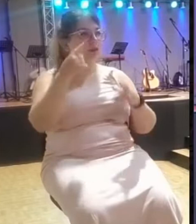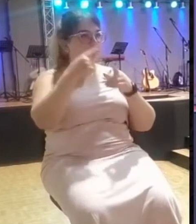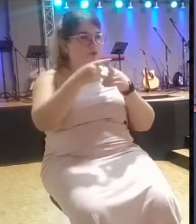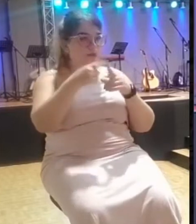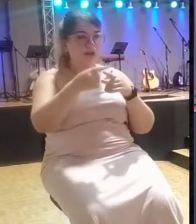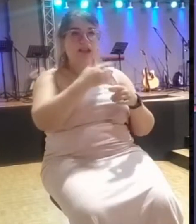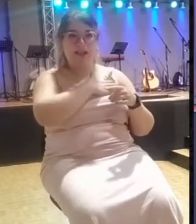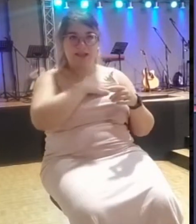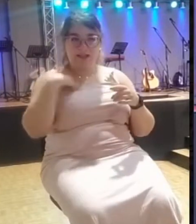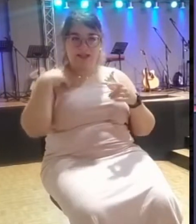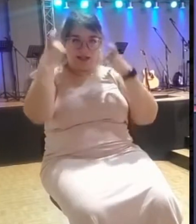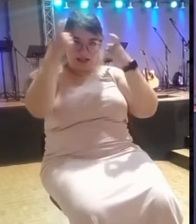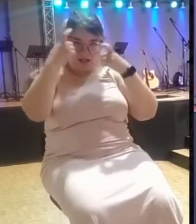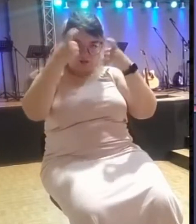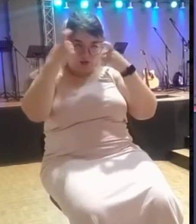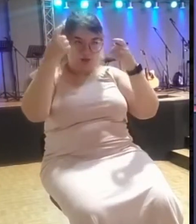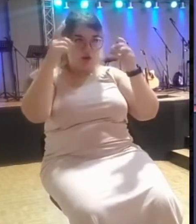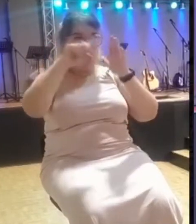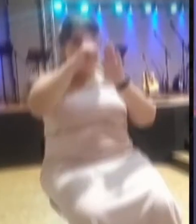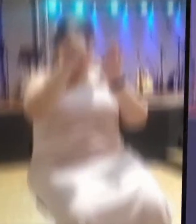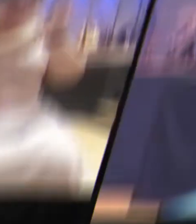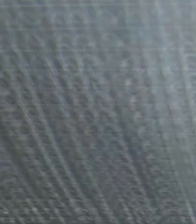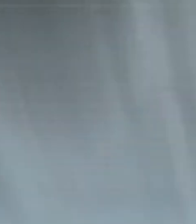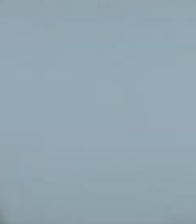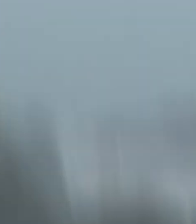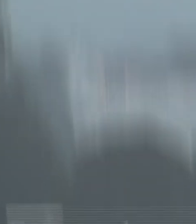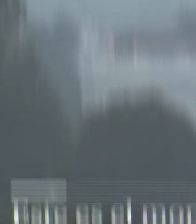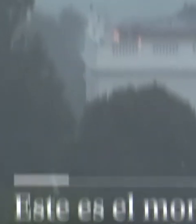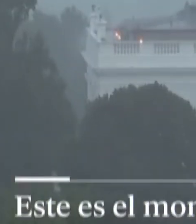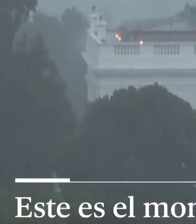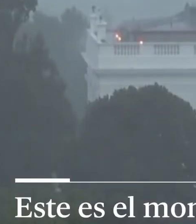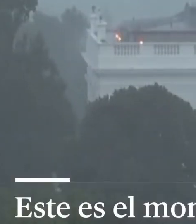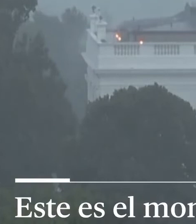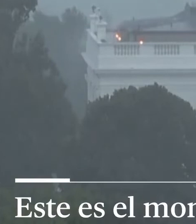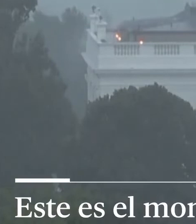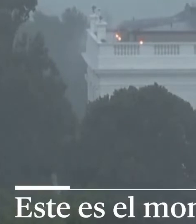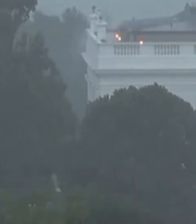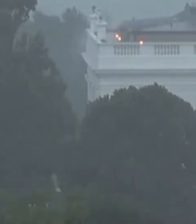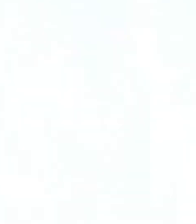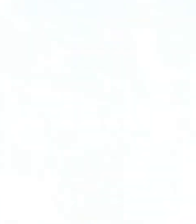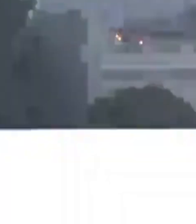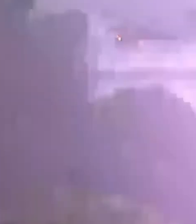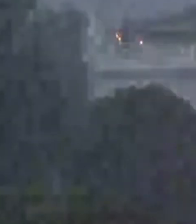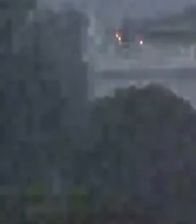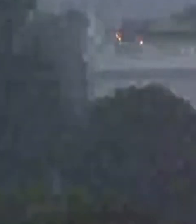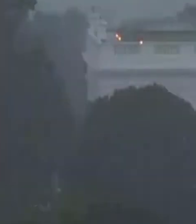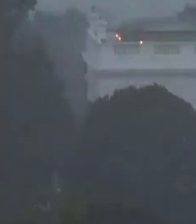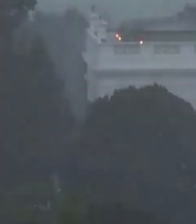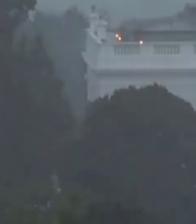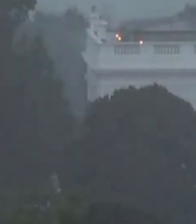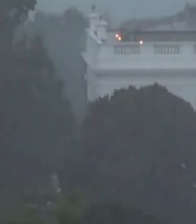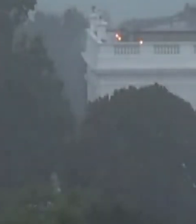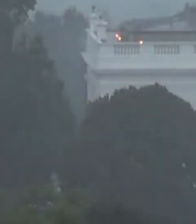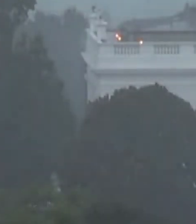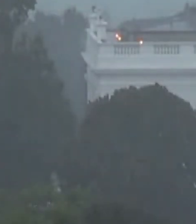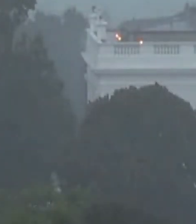a Dios, el Tribunal Supremo se lo está frenando. Y esto del rayo que ha caído justo muy cerca